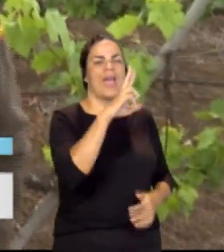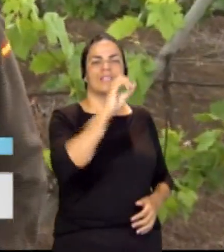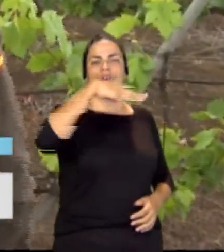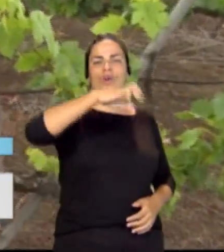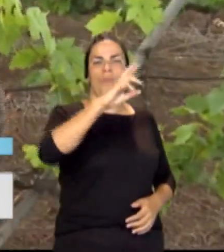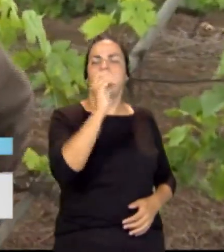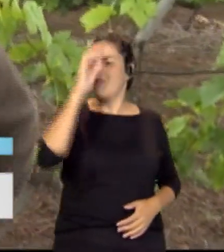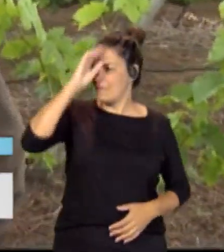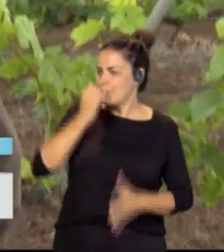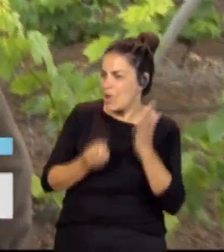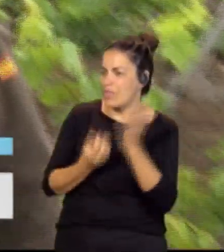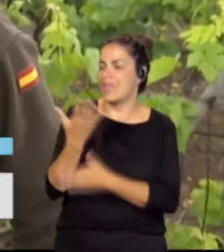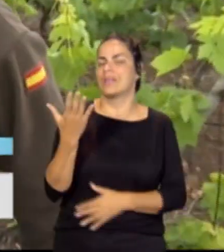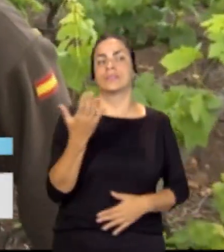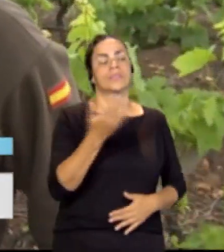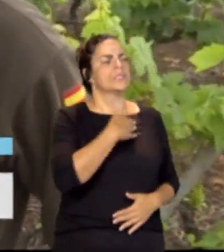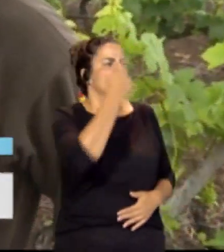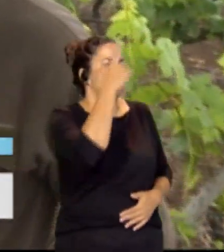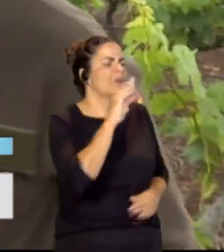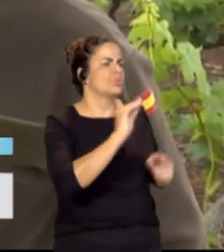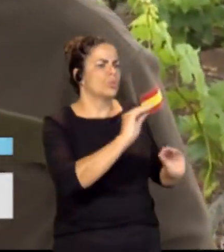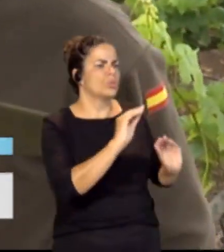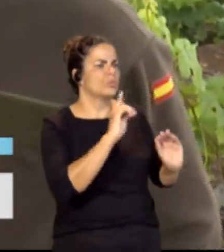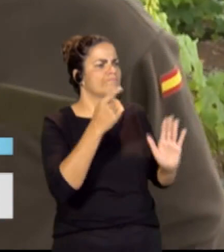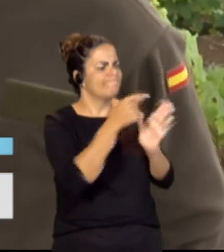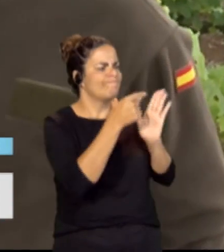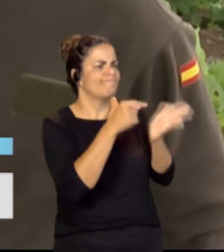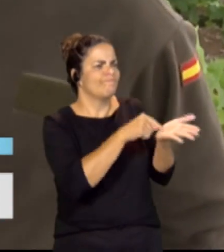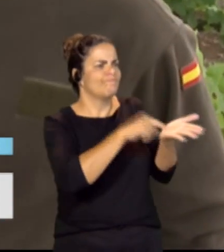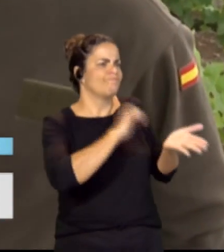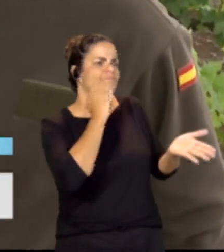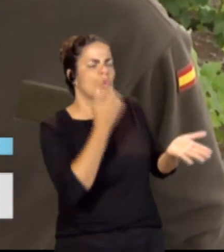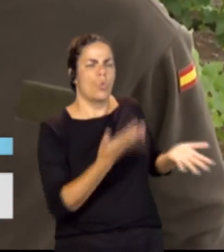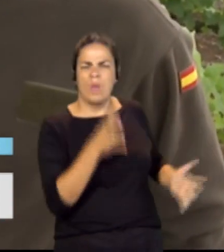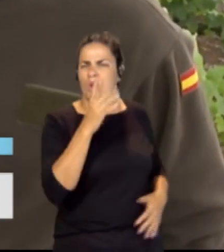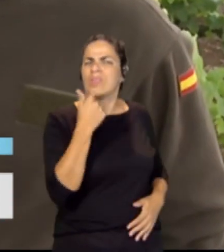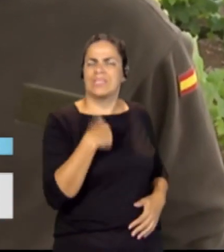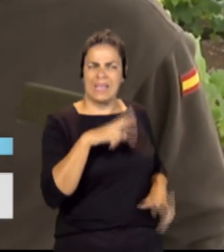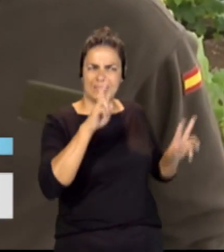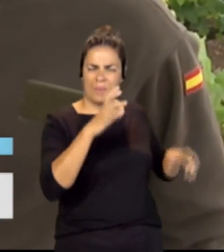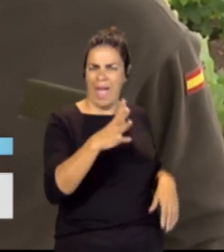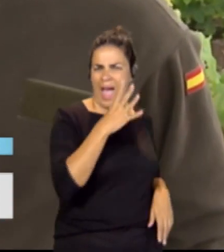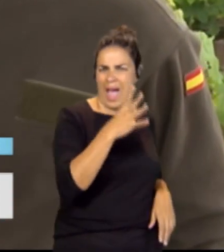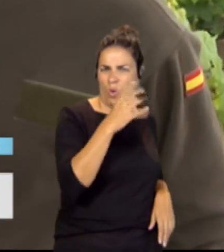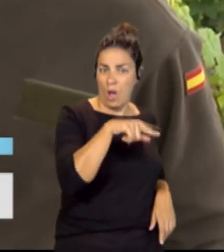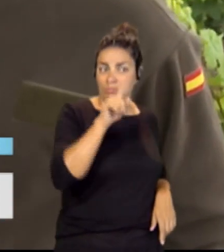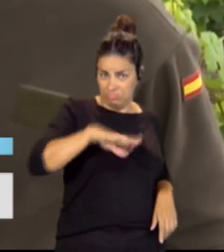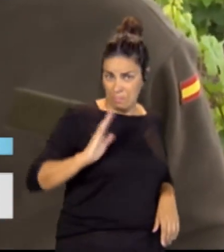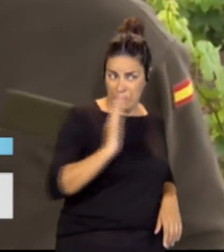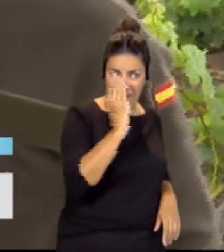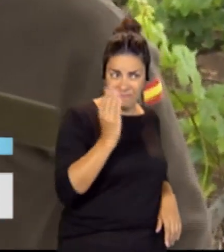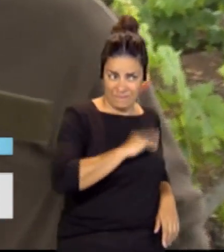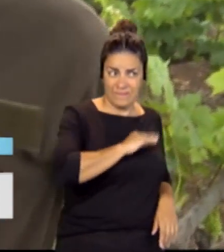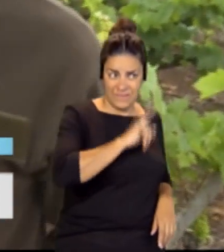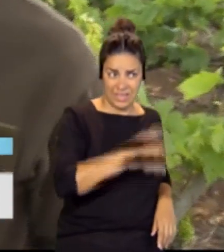queríamos saber cuáles son tus principales reivindicaciones, porque me comentabas que el tema del agua te afecta bastante, ¿no?